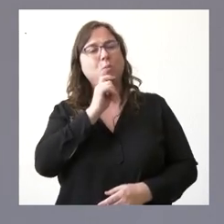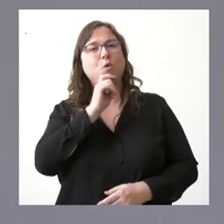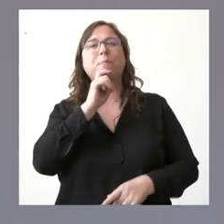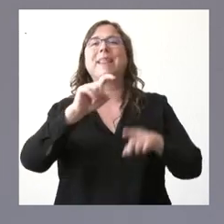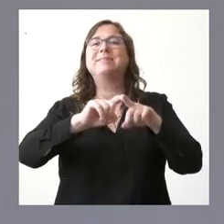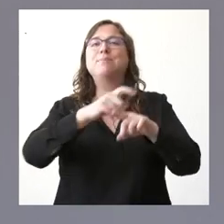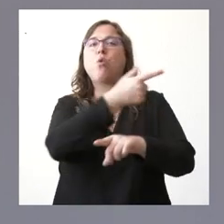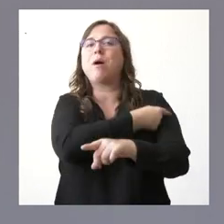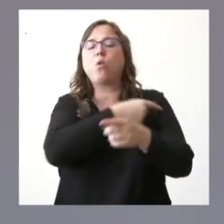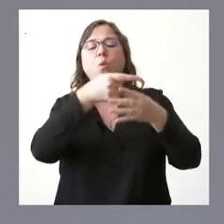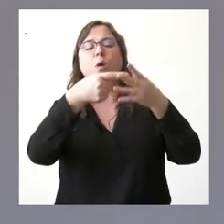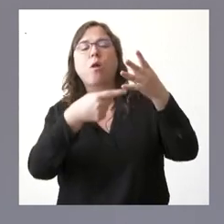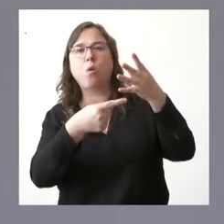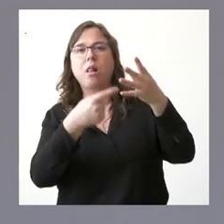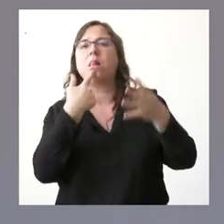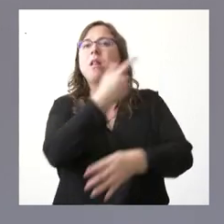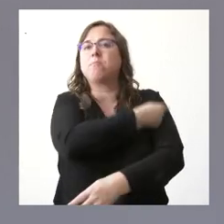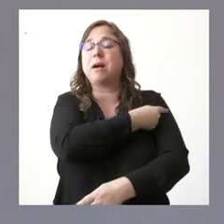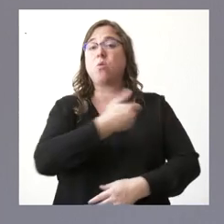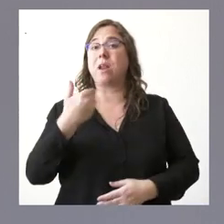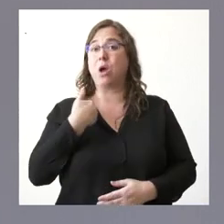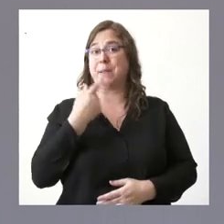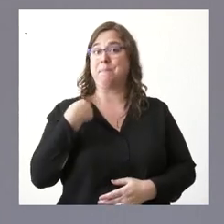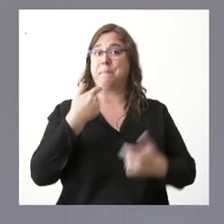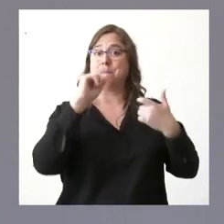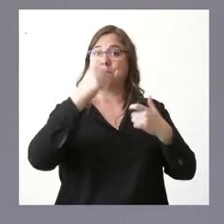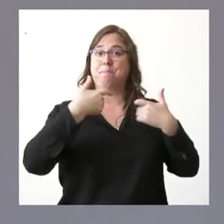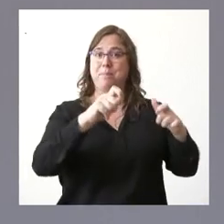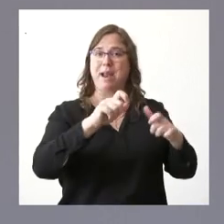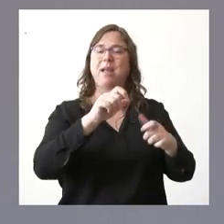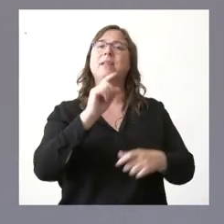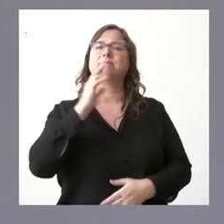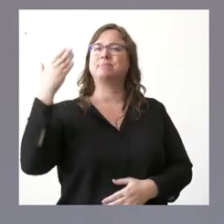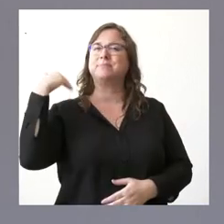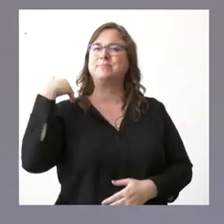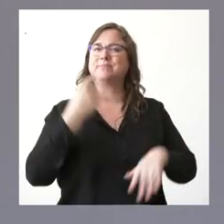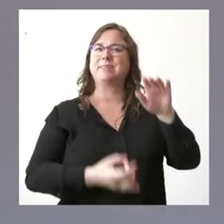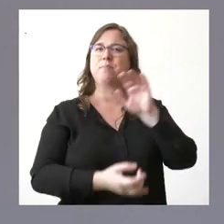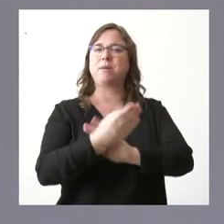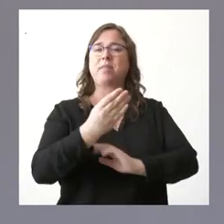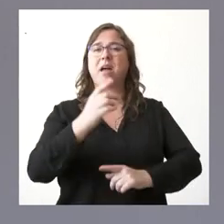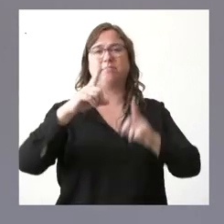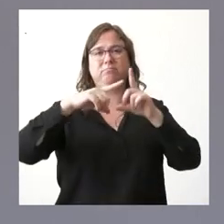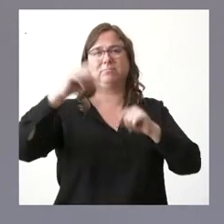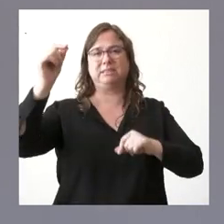de vacuna la que está ahora disponible es la de la primera cepa, la cepa que tuvo origen en Wuhan y